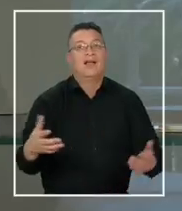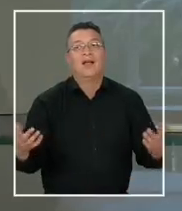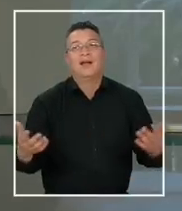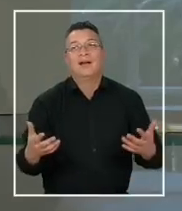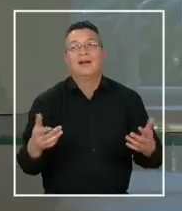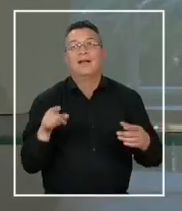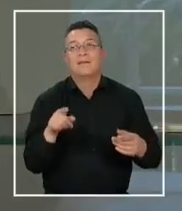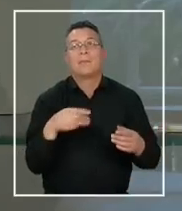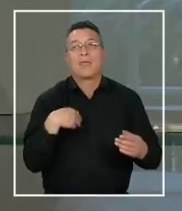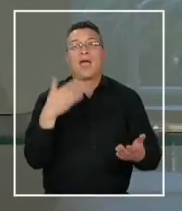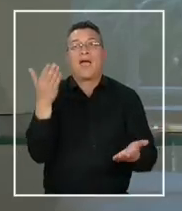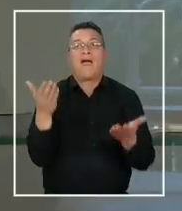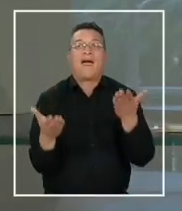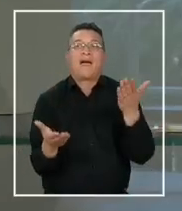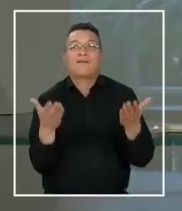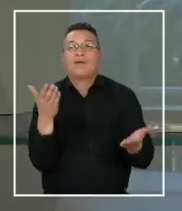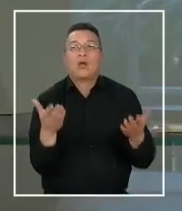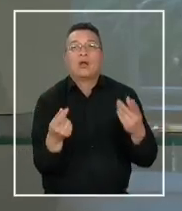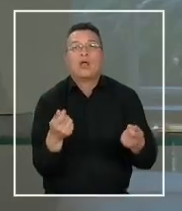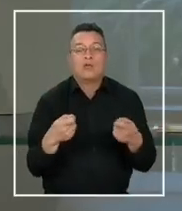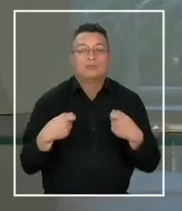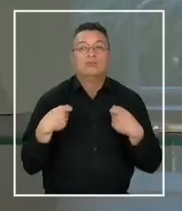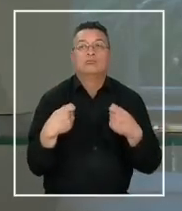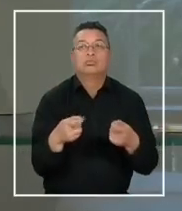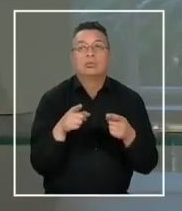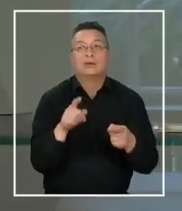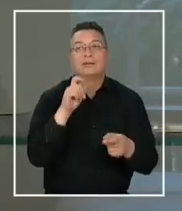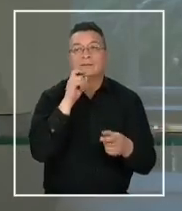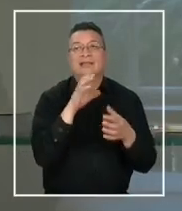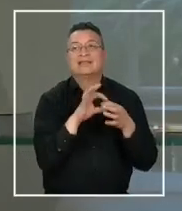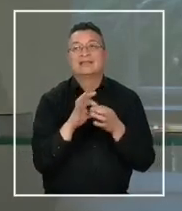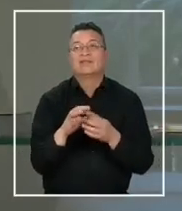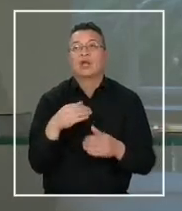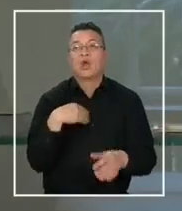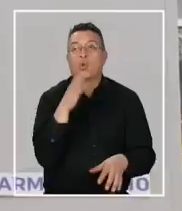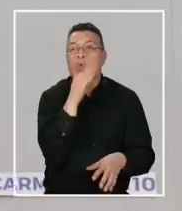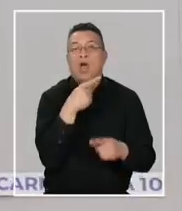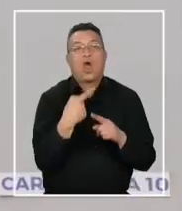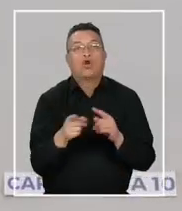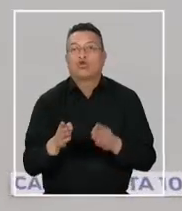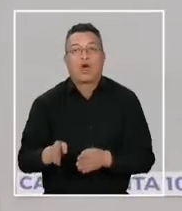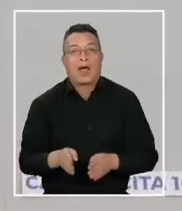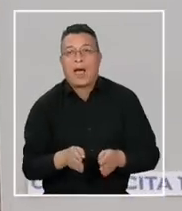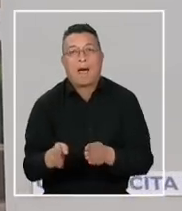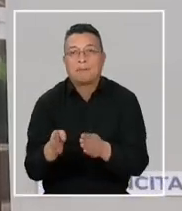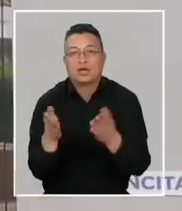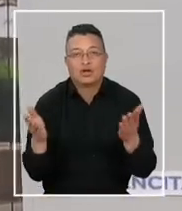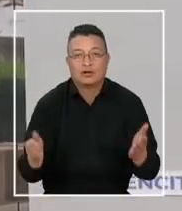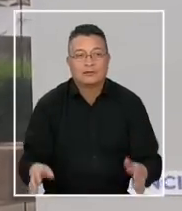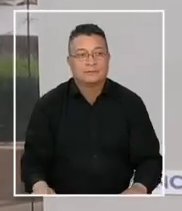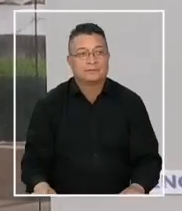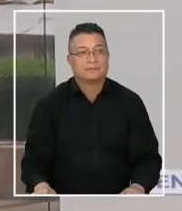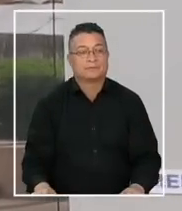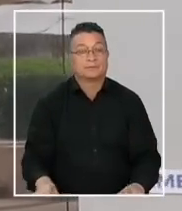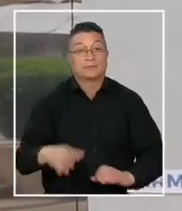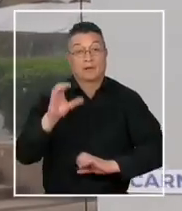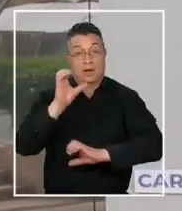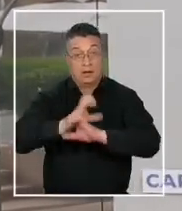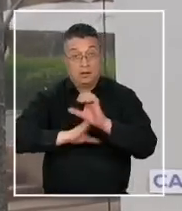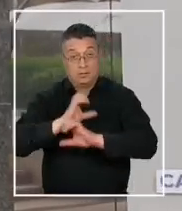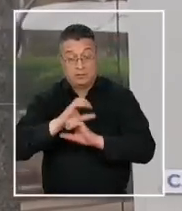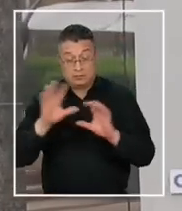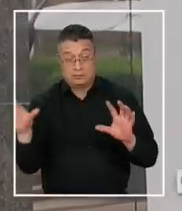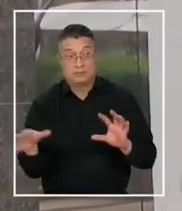de evaluar el costo que eso puede significar, el no tener más alternativas. La empresa estuvo